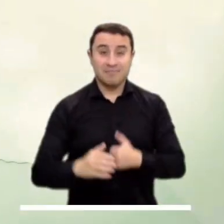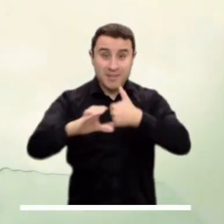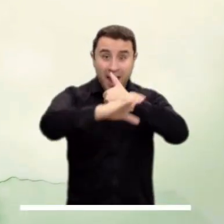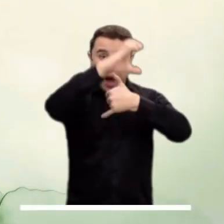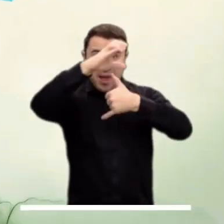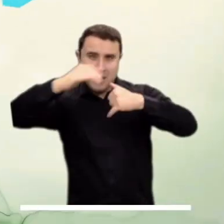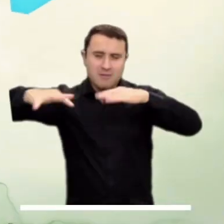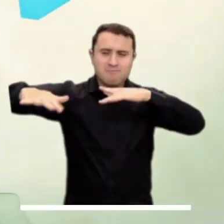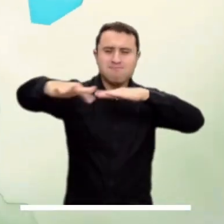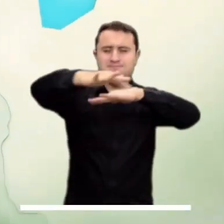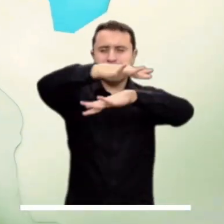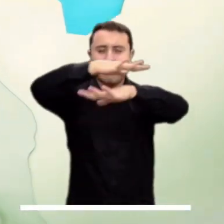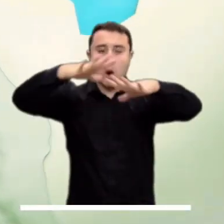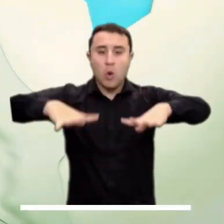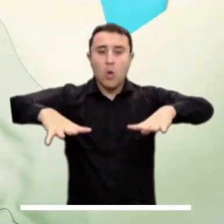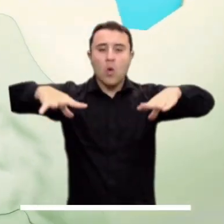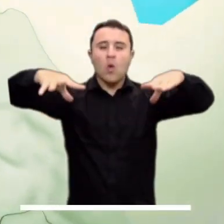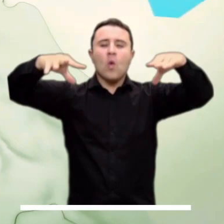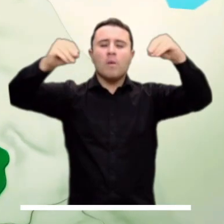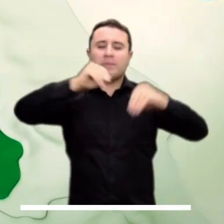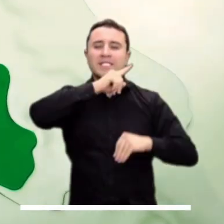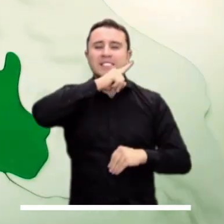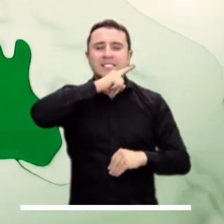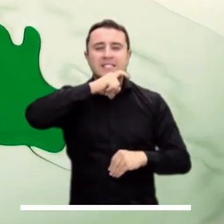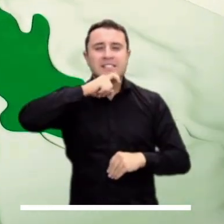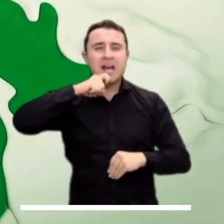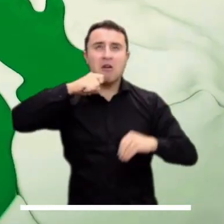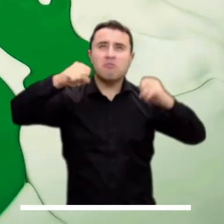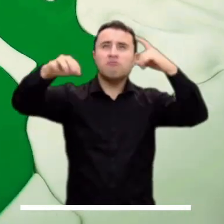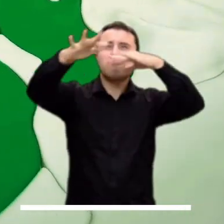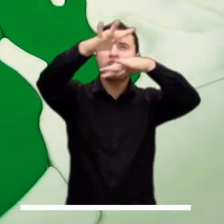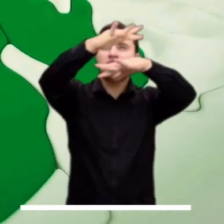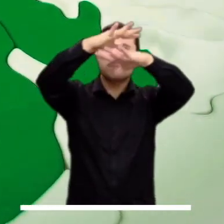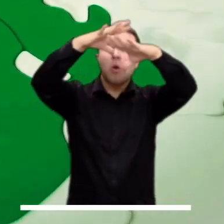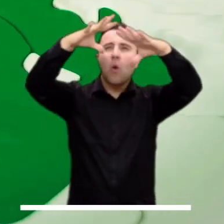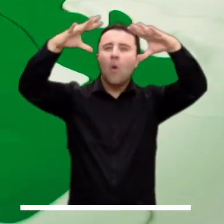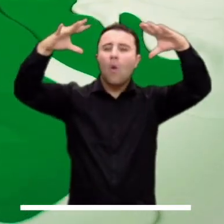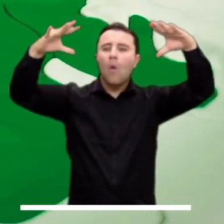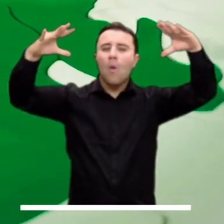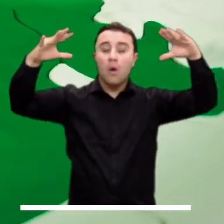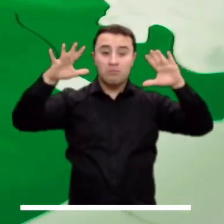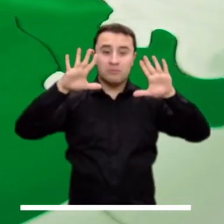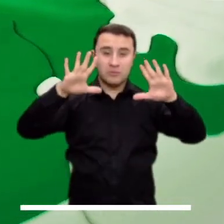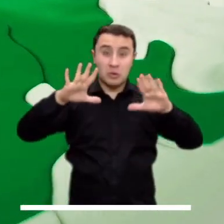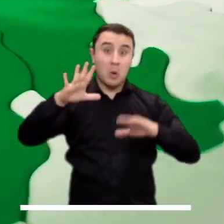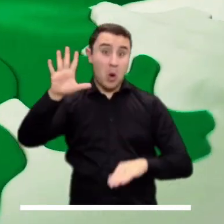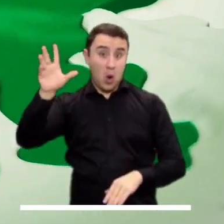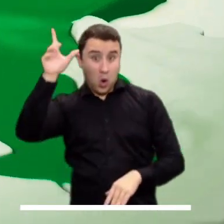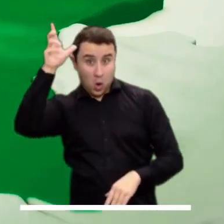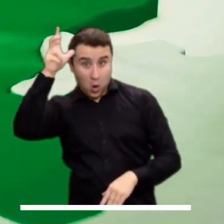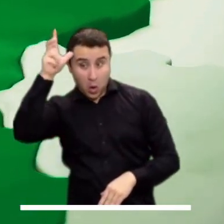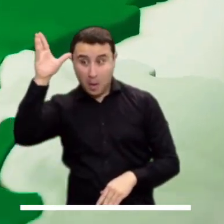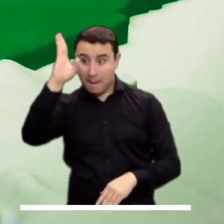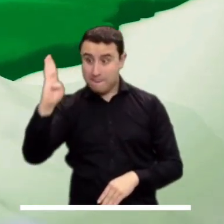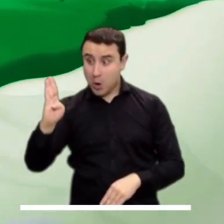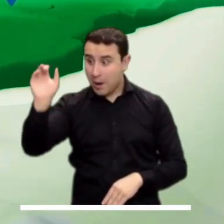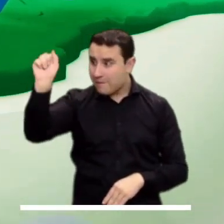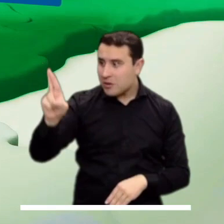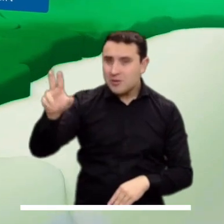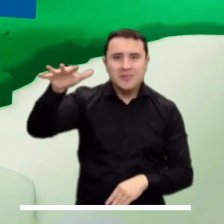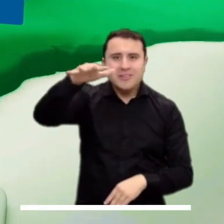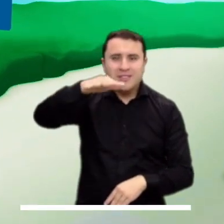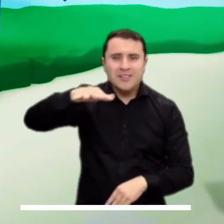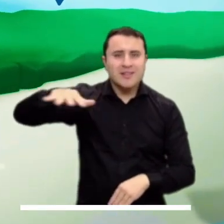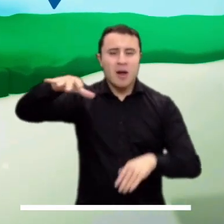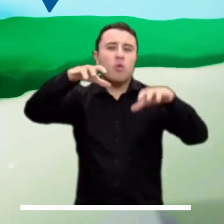empezará con condiciones atmosféricas secas y con tiempo despejado en la región Caribe, salvo Córdoba y el sur de Bolívar, donde se